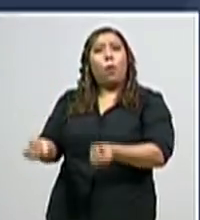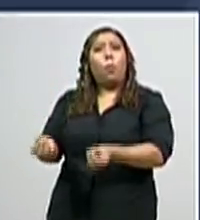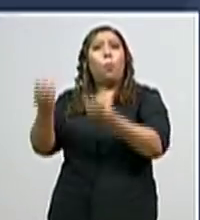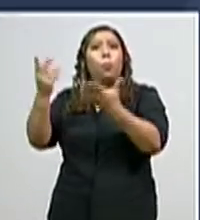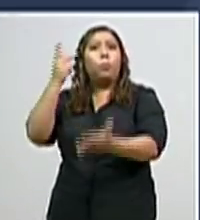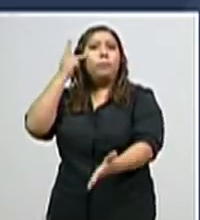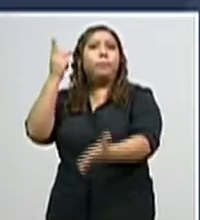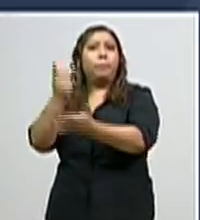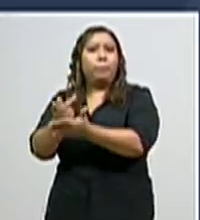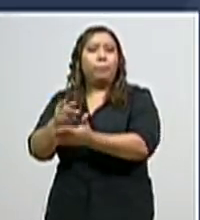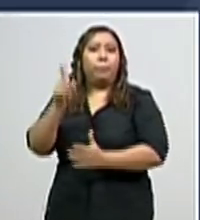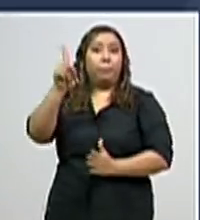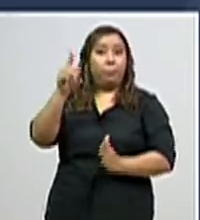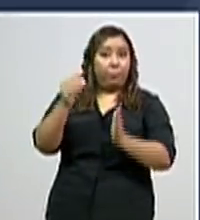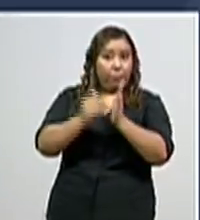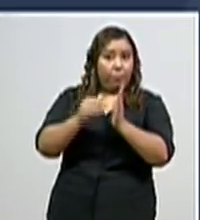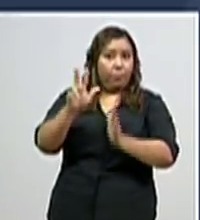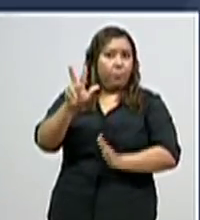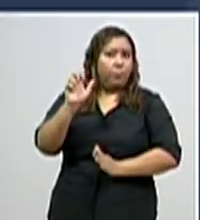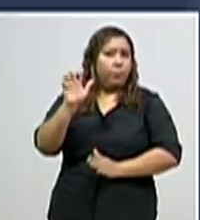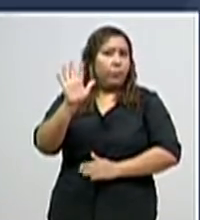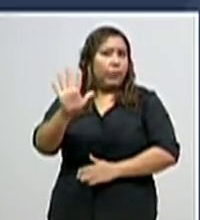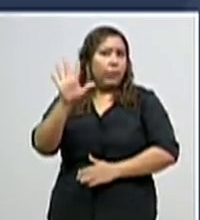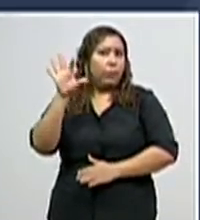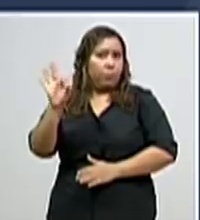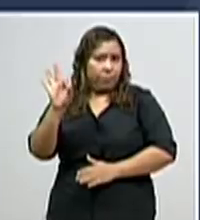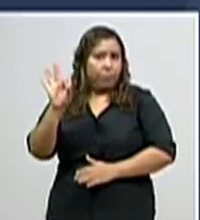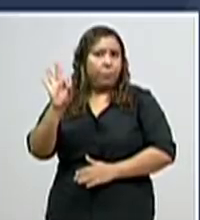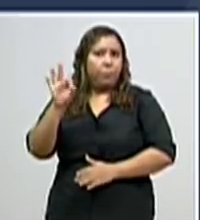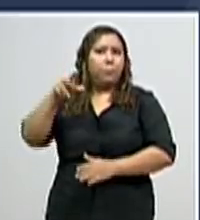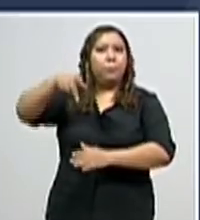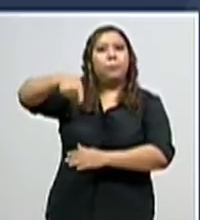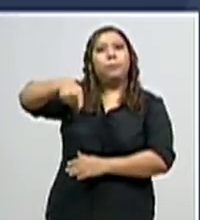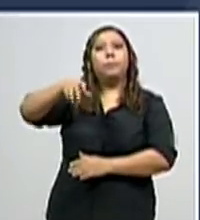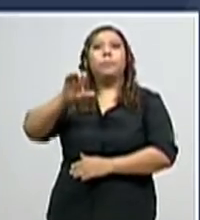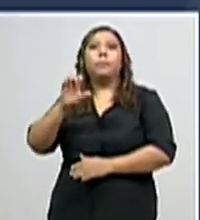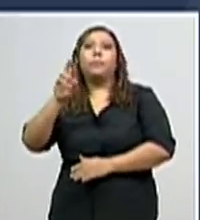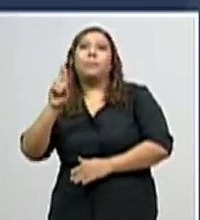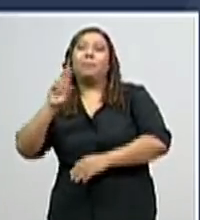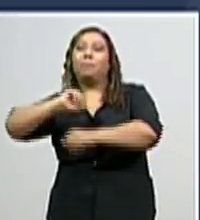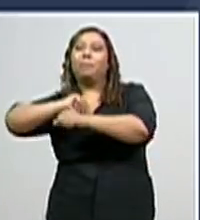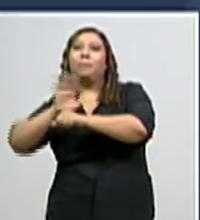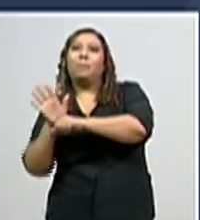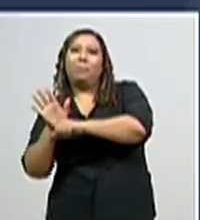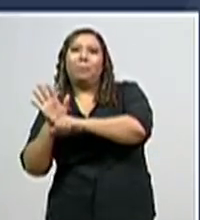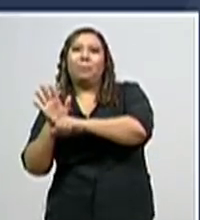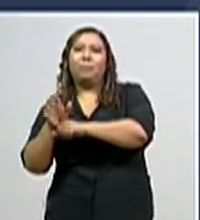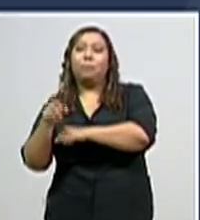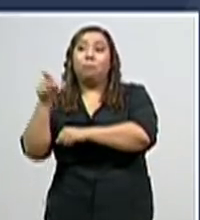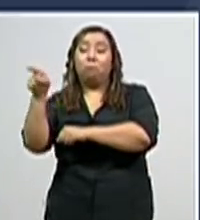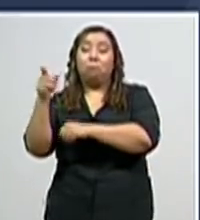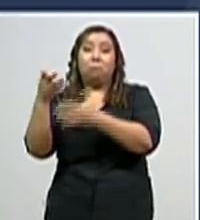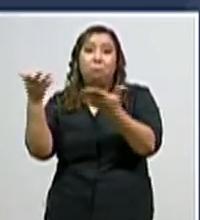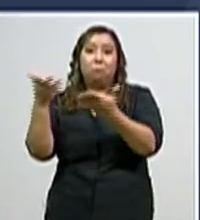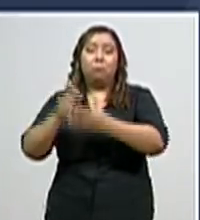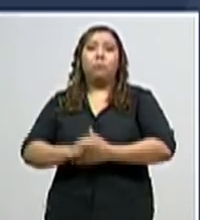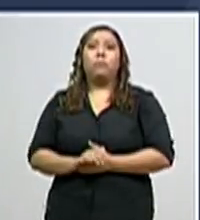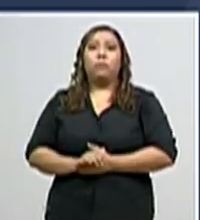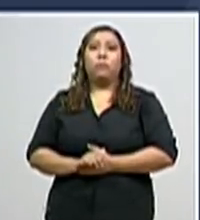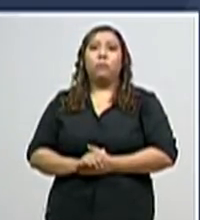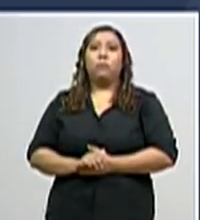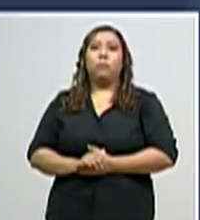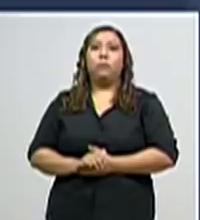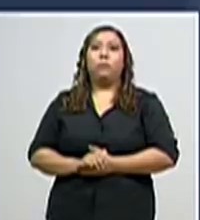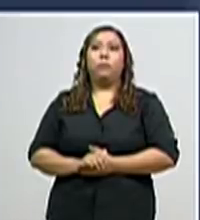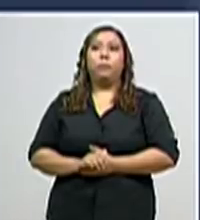total de 1,359 pruebas de PCR para diagnóstico de COVID-19. De